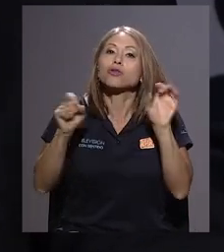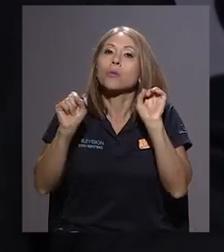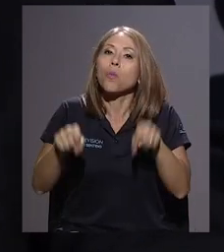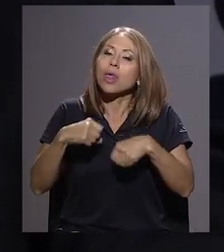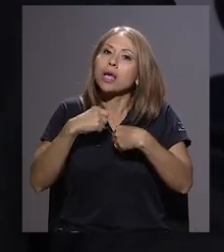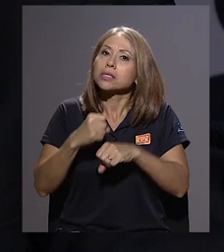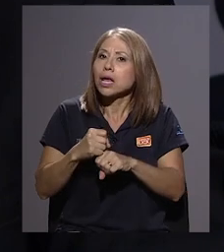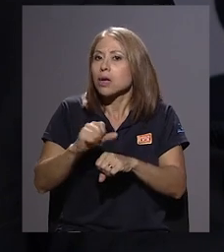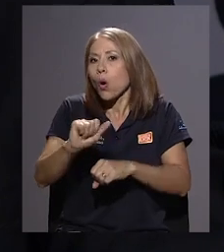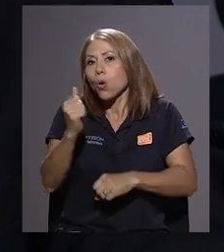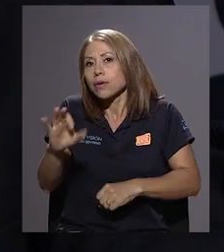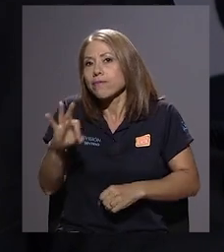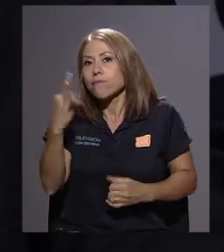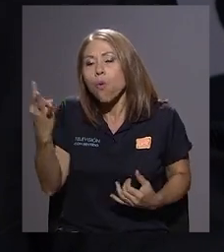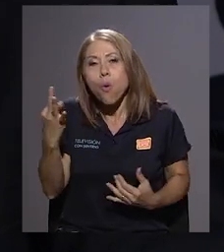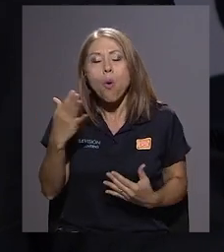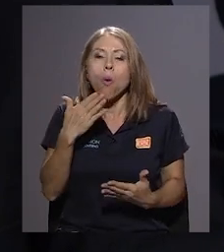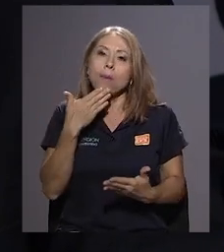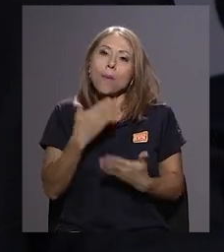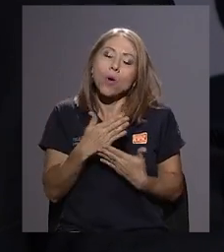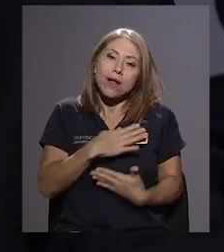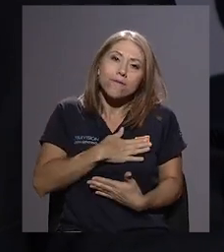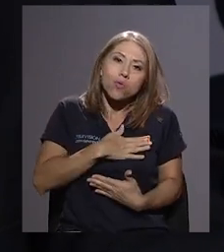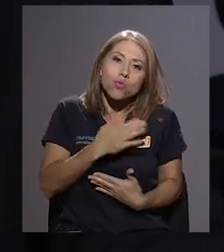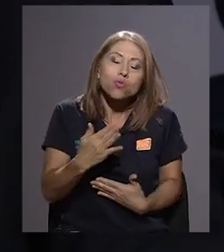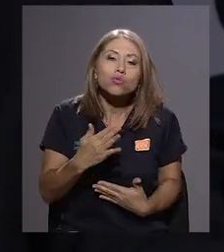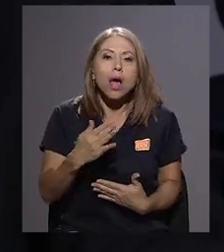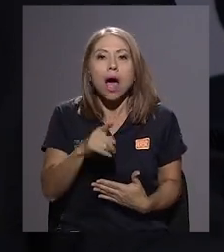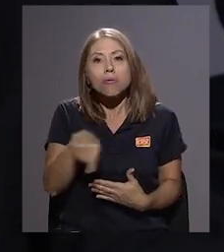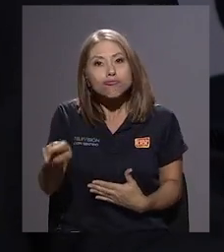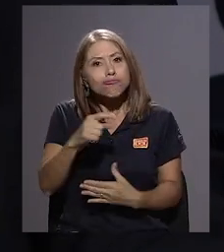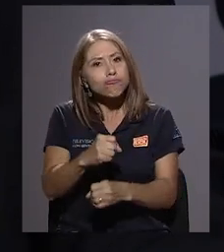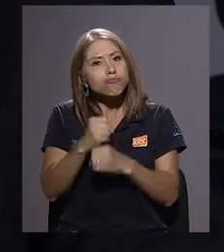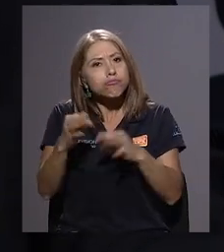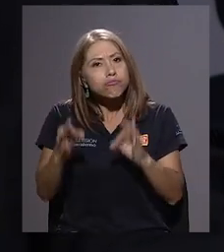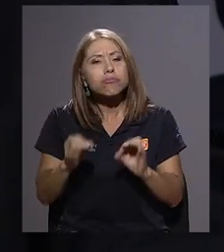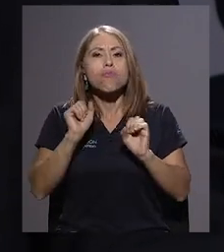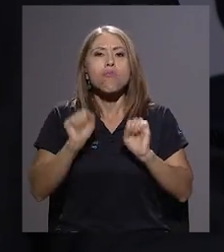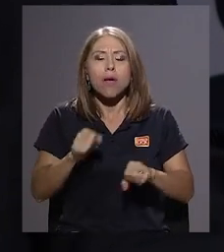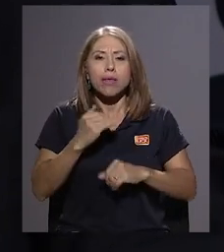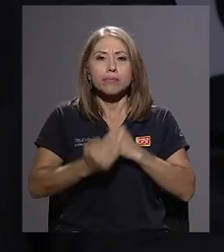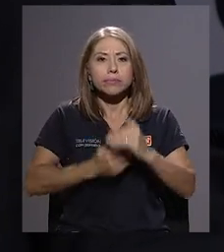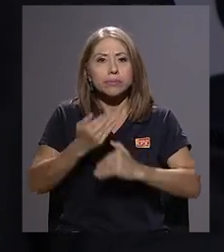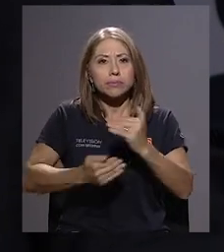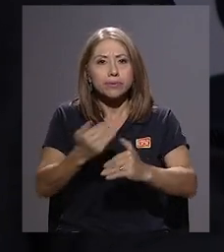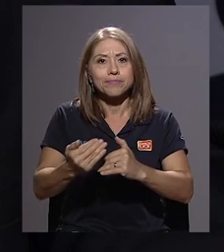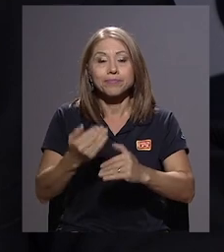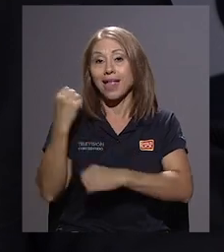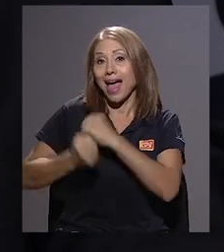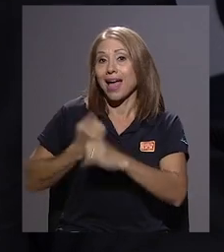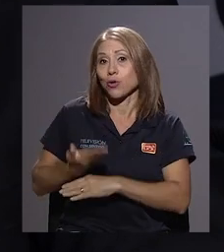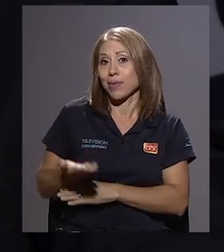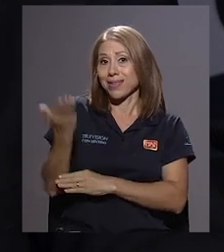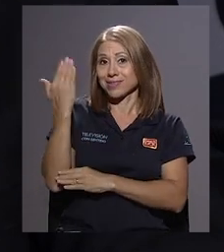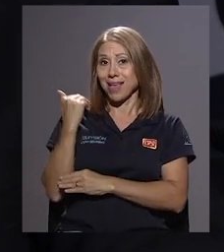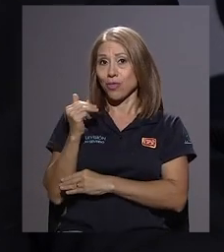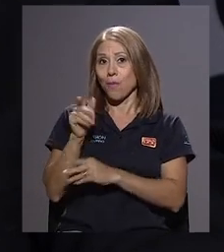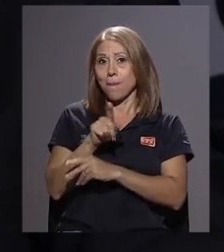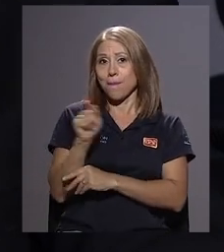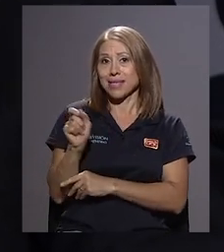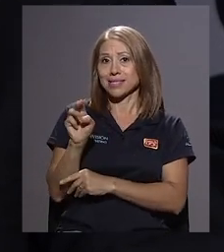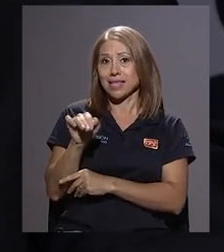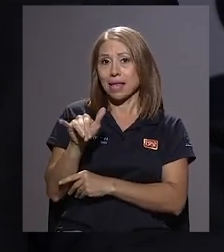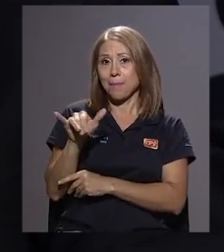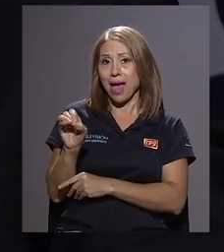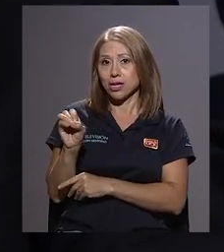vías, ¿verdad? De buena voluntad, porque hay convicción, se puede avanzar. Y así fue como al final, al final, el año pasado,